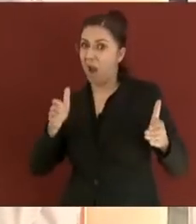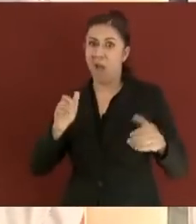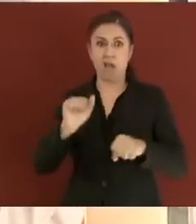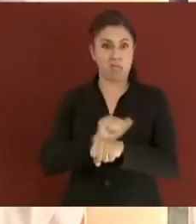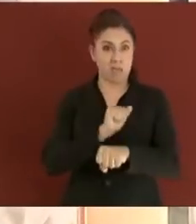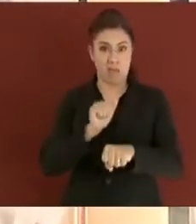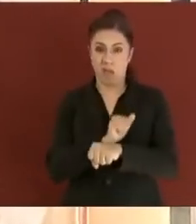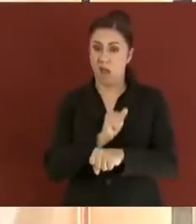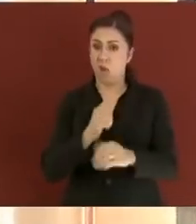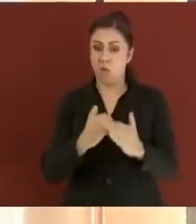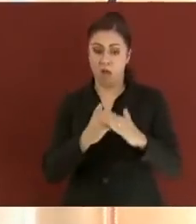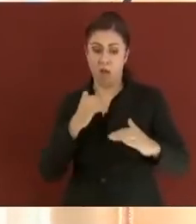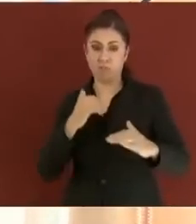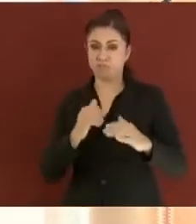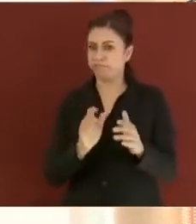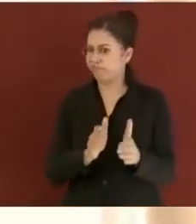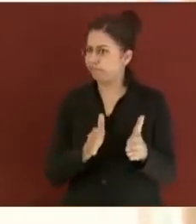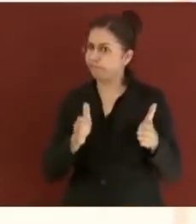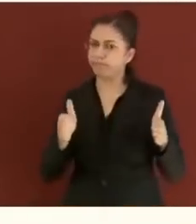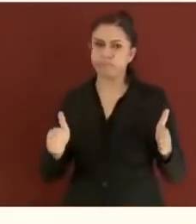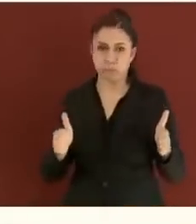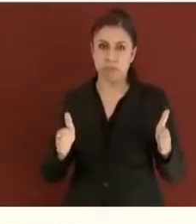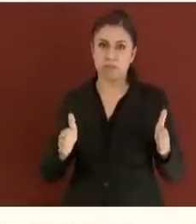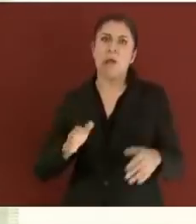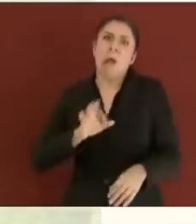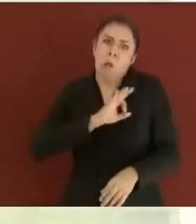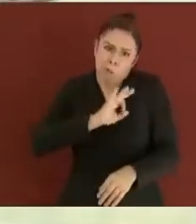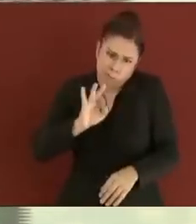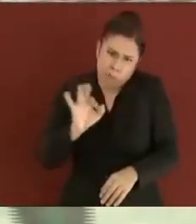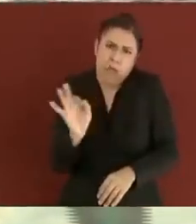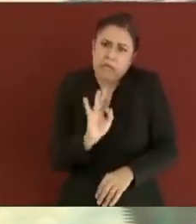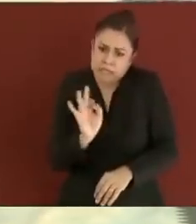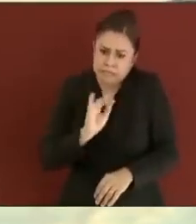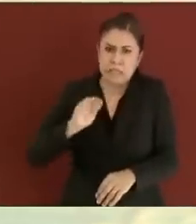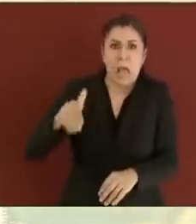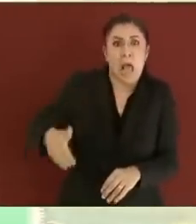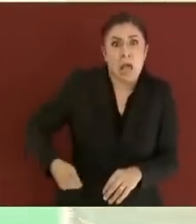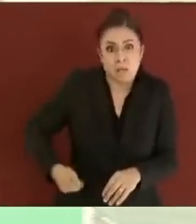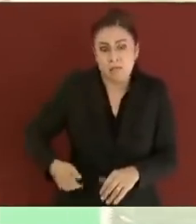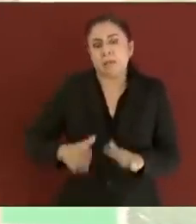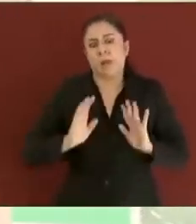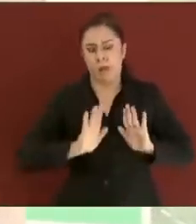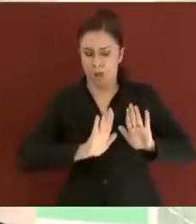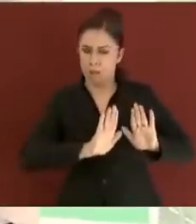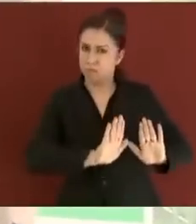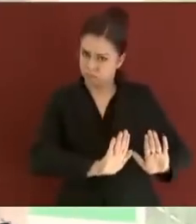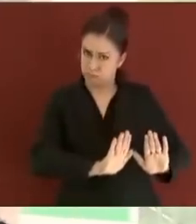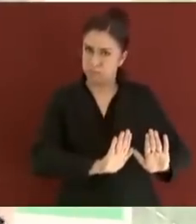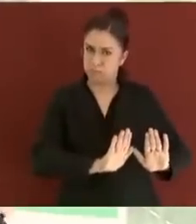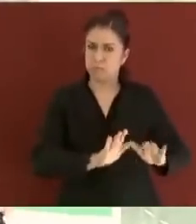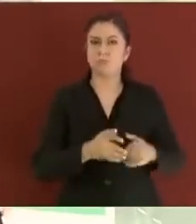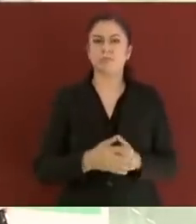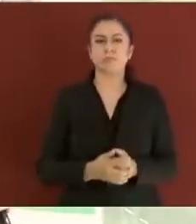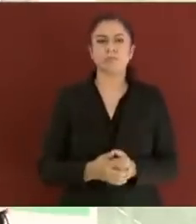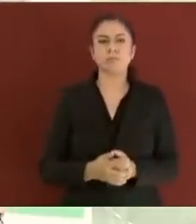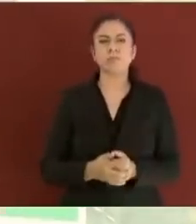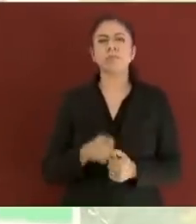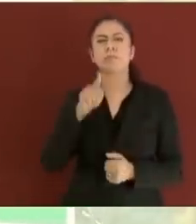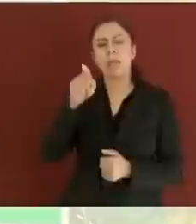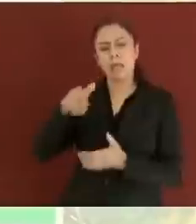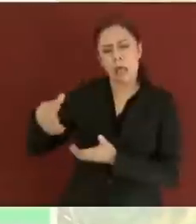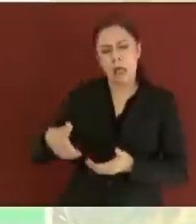tipo de accidente. Aquí se pueden apreciar los cortes que se han venido haciendo. Esta es una carretera que se